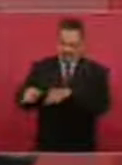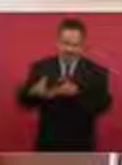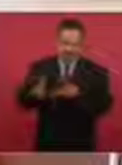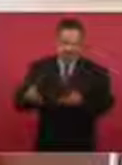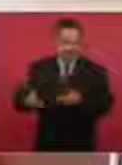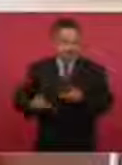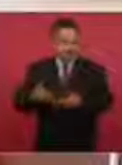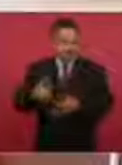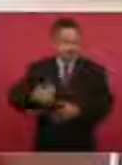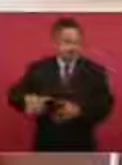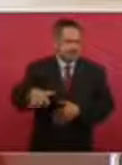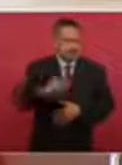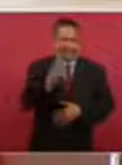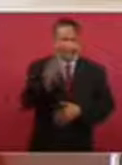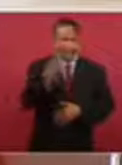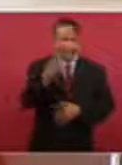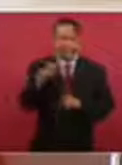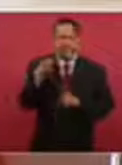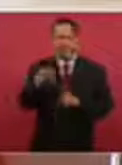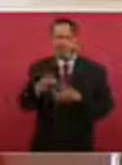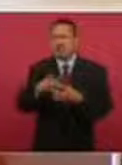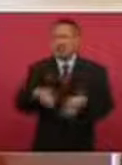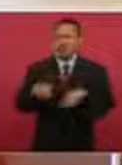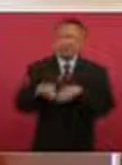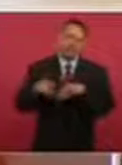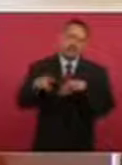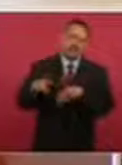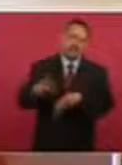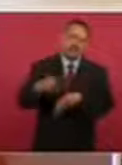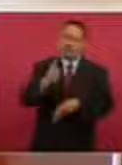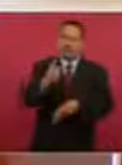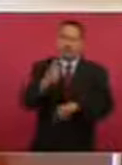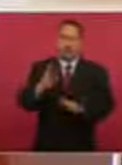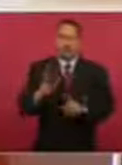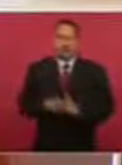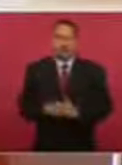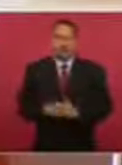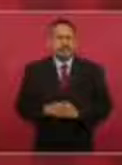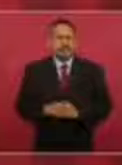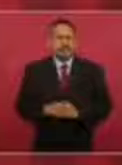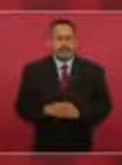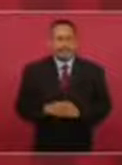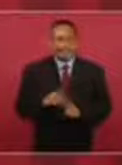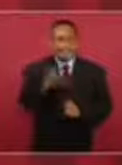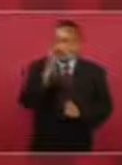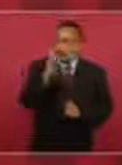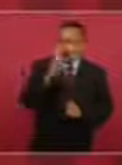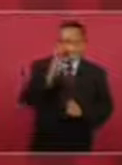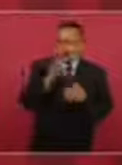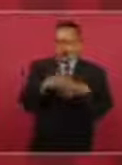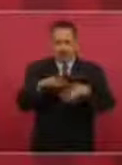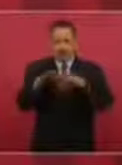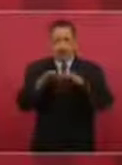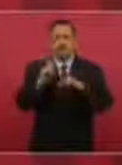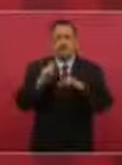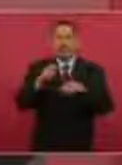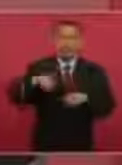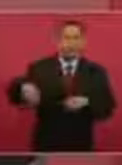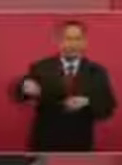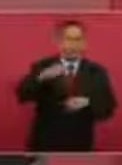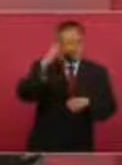que eso es lo más importante. Lo más importante de todos es la transformación.